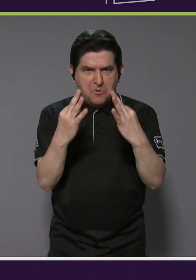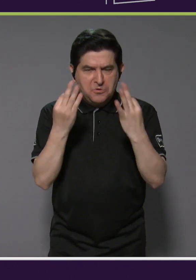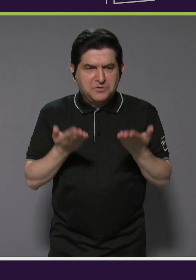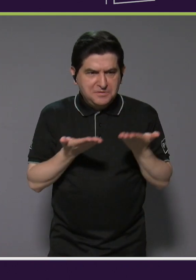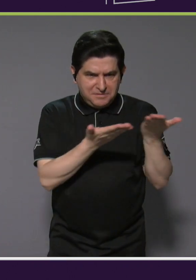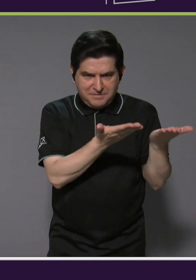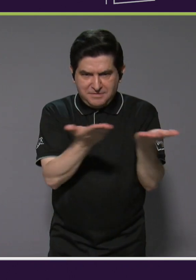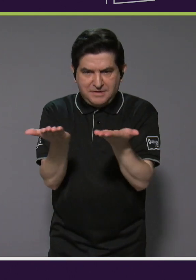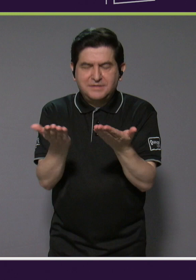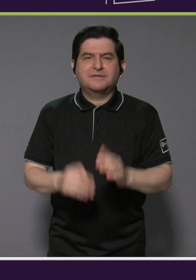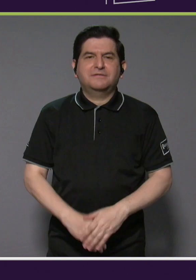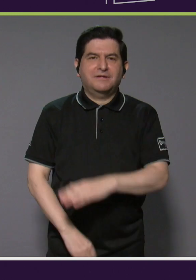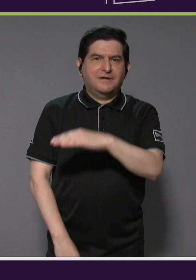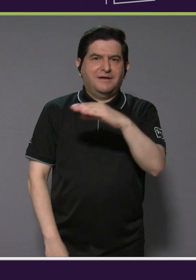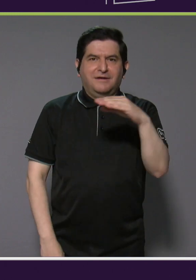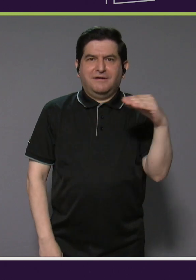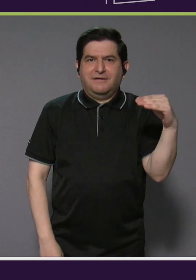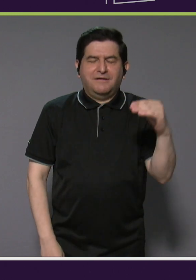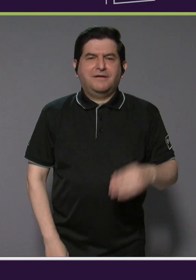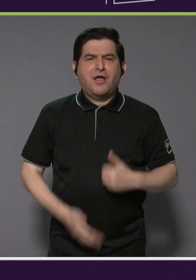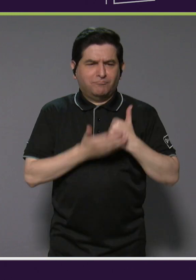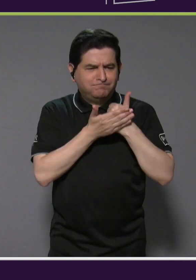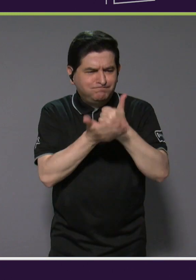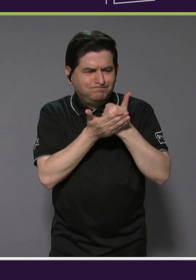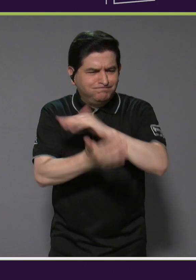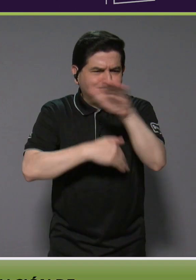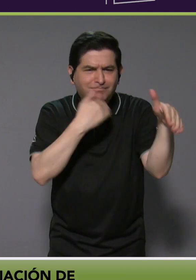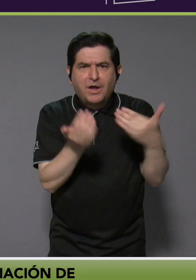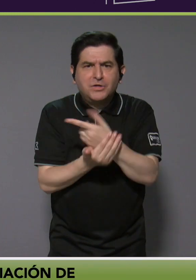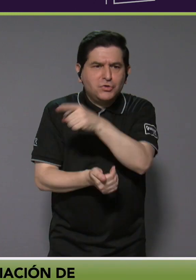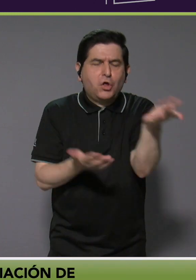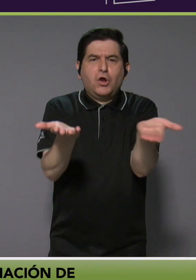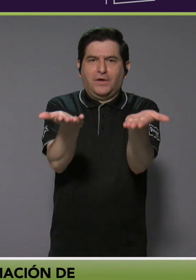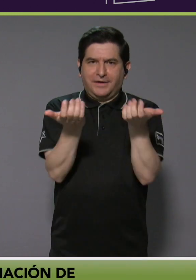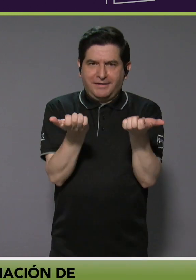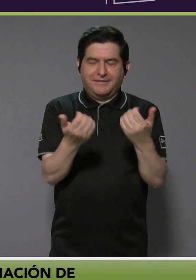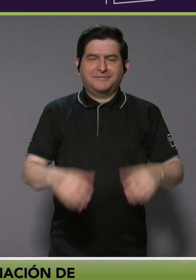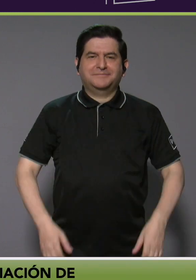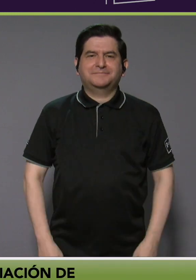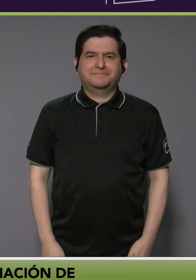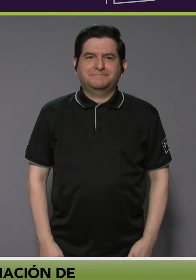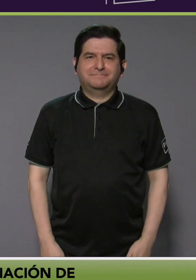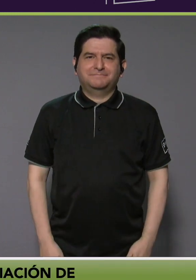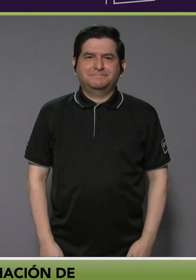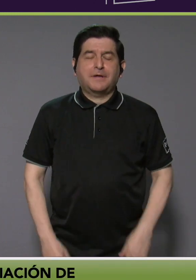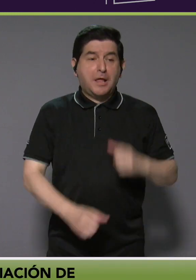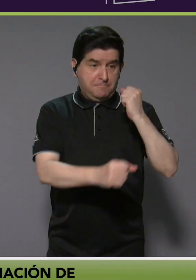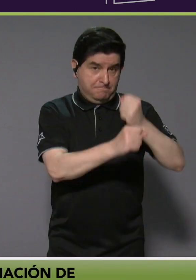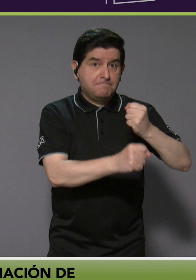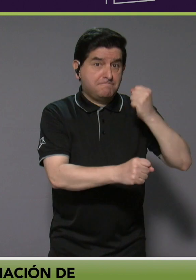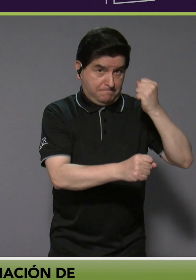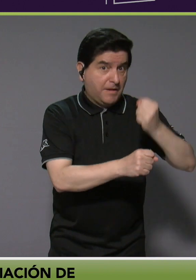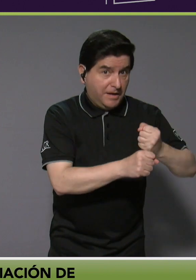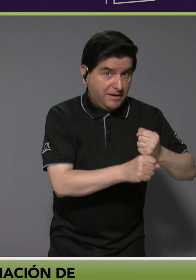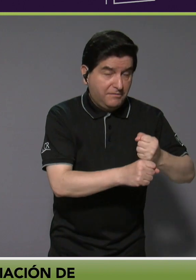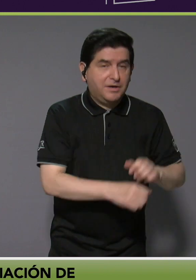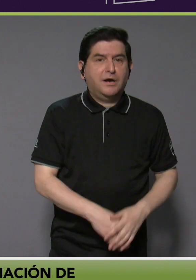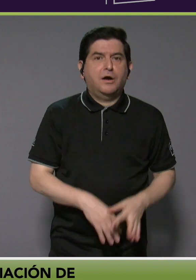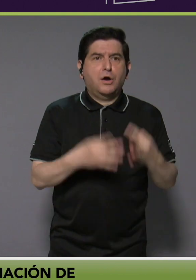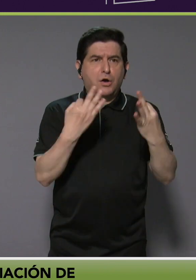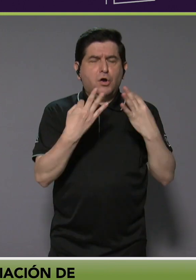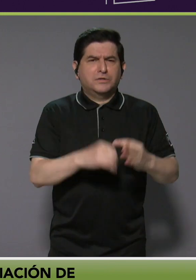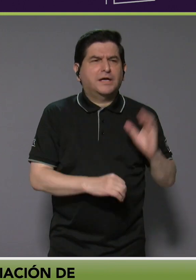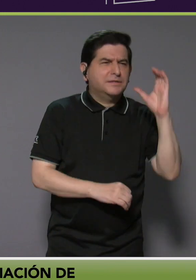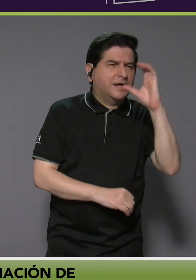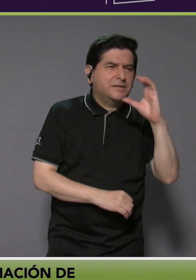ayudarlos en todo lo que ellos quieran. Digamos, trabajo, ir a tocar